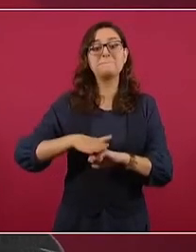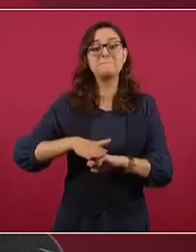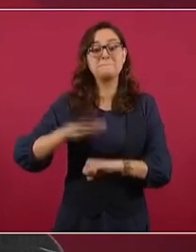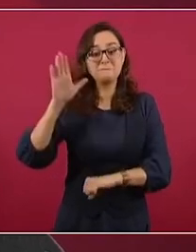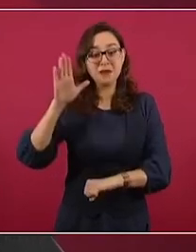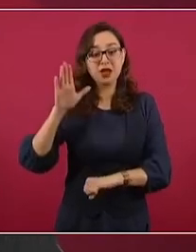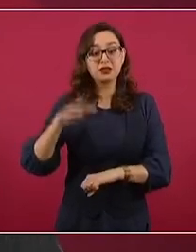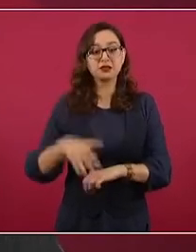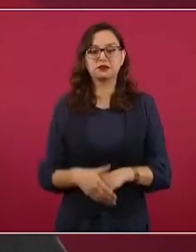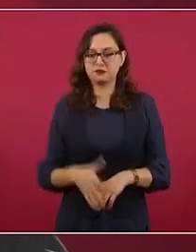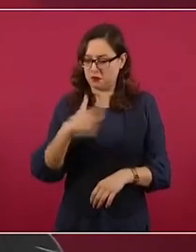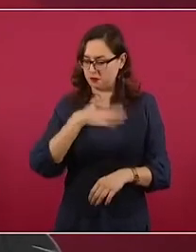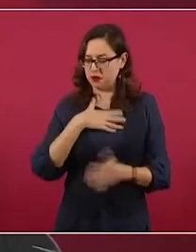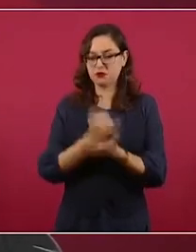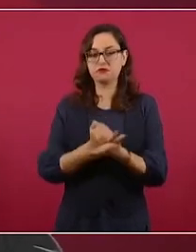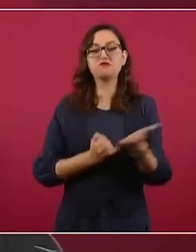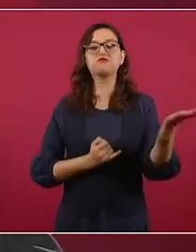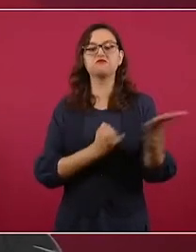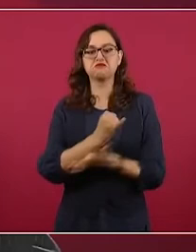Por convicción,